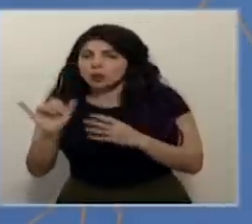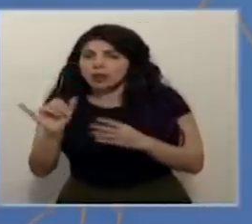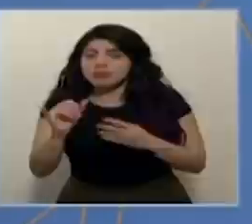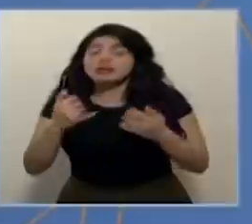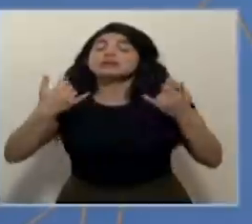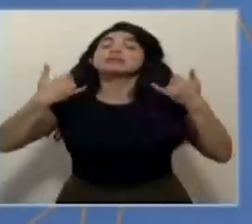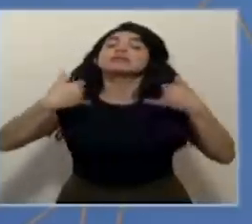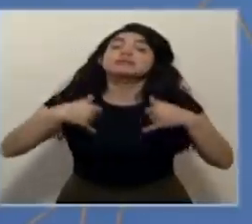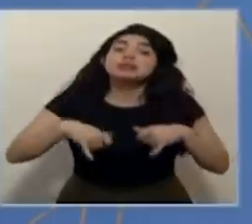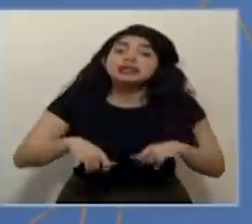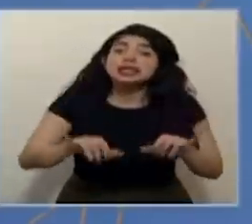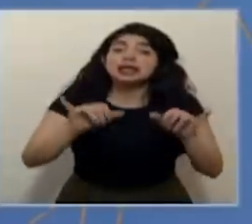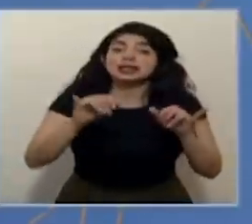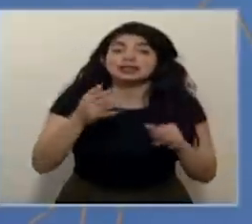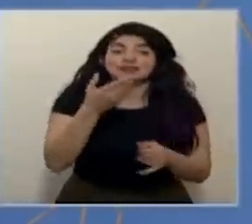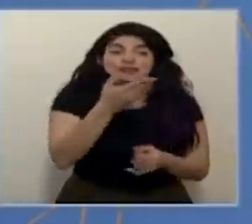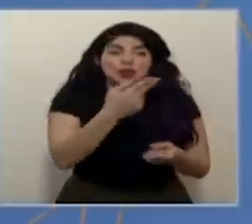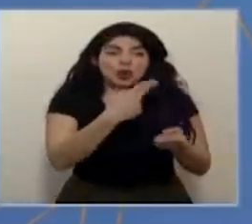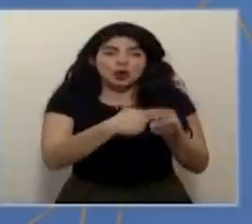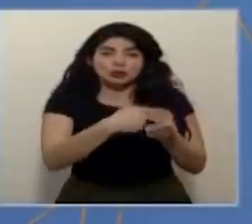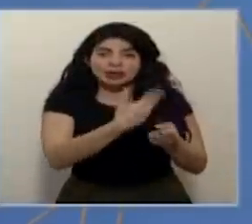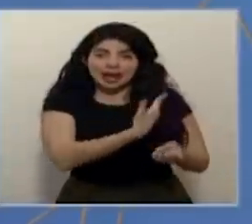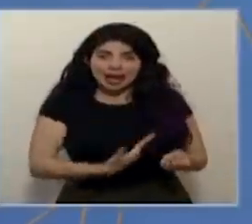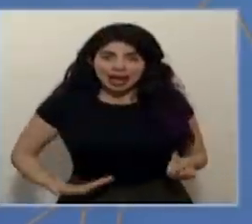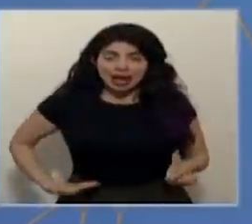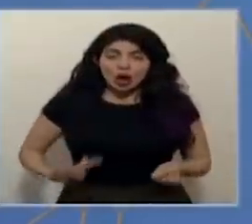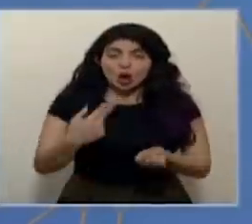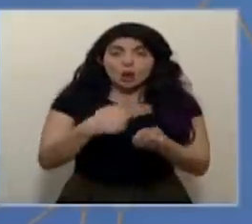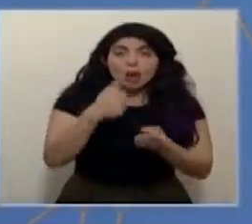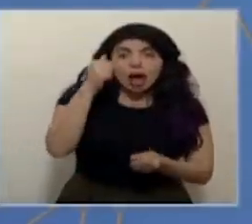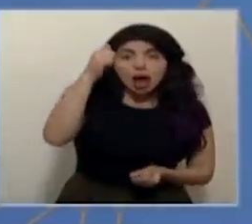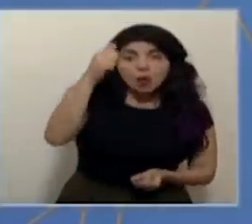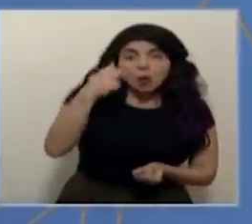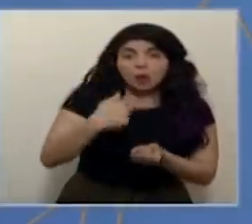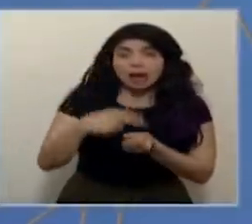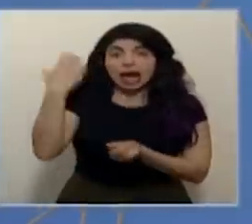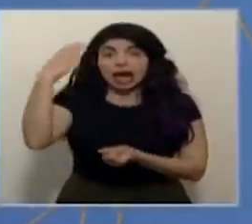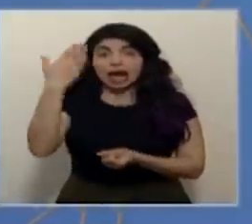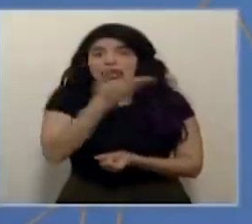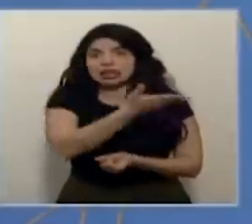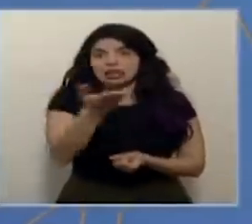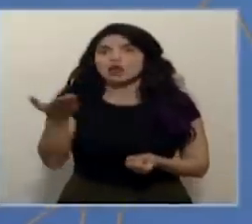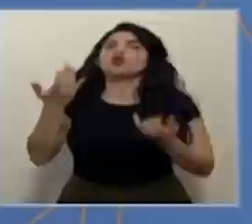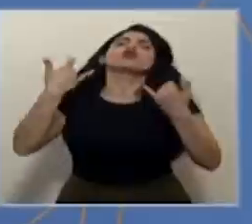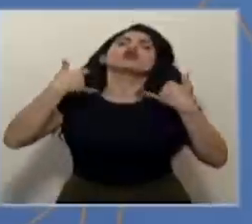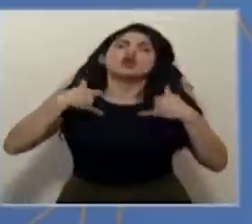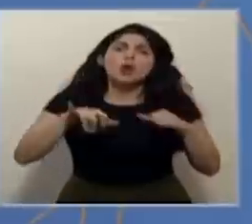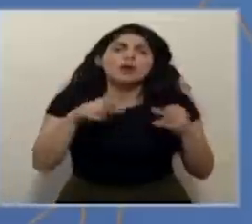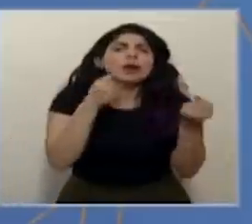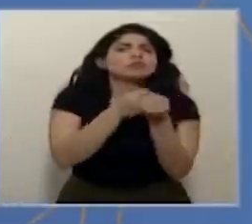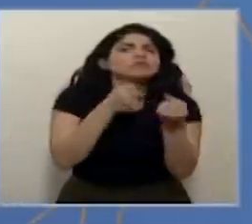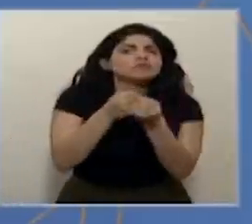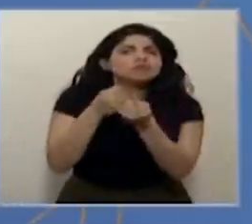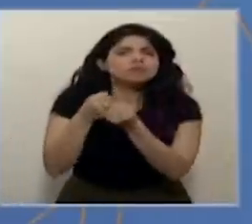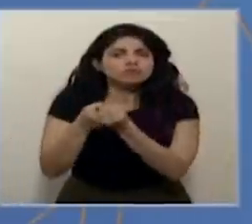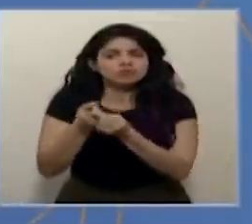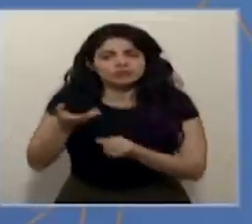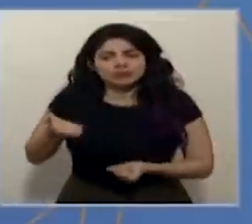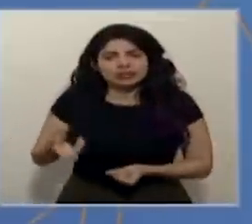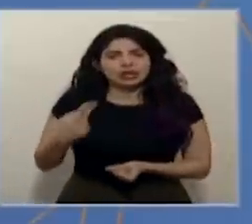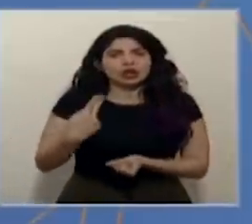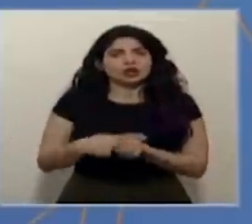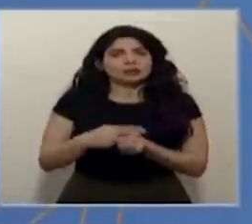mientras tanto, el Hospital de Heredia, el Hospital de Alajuela y el Hospital de Cartago están dando todavía más apoyo al Hospital